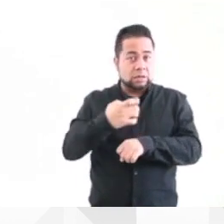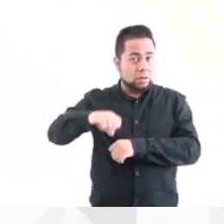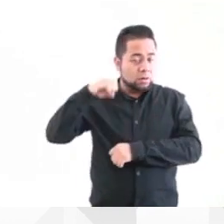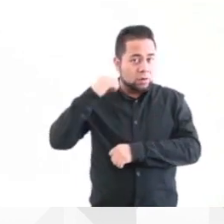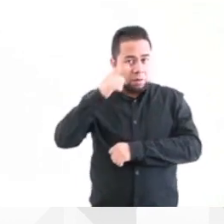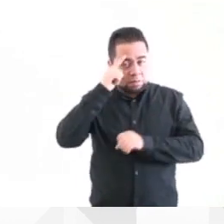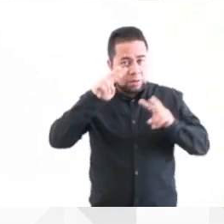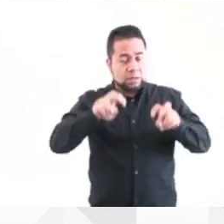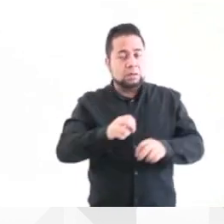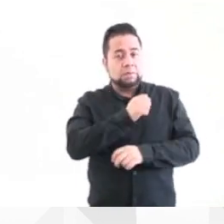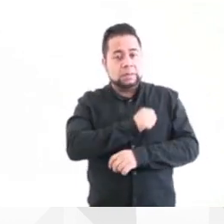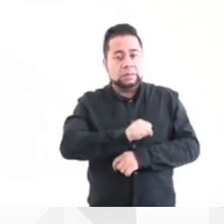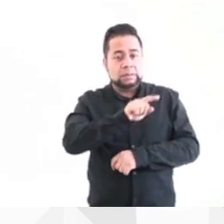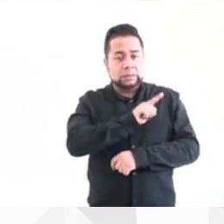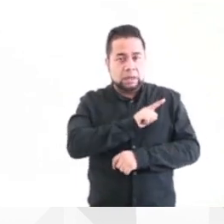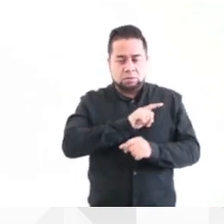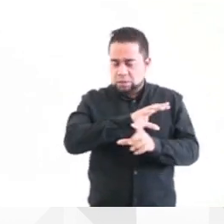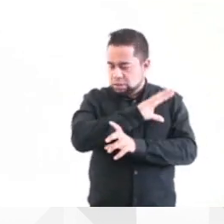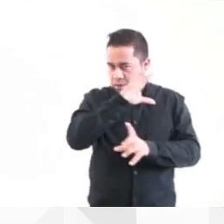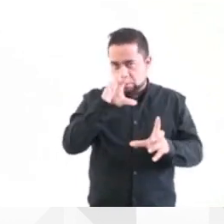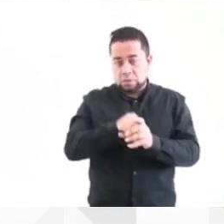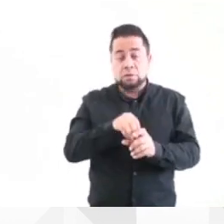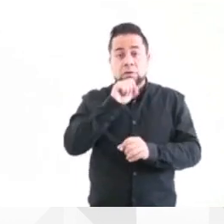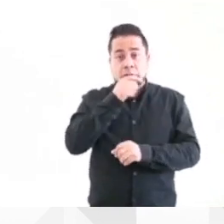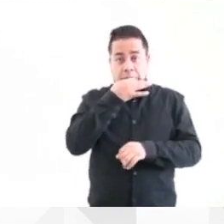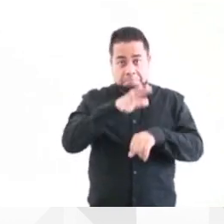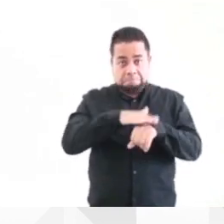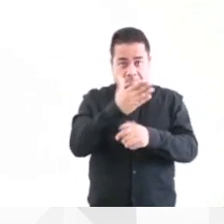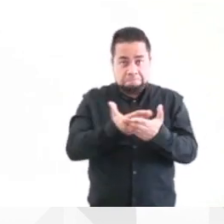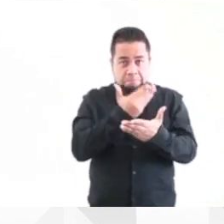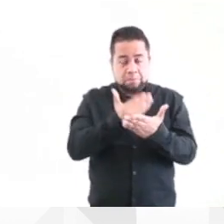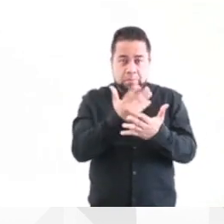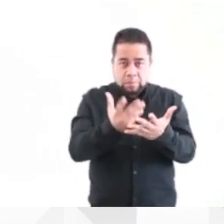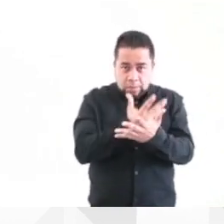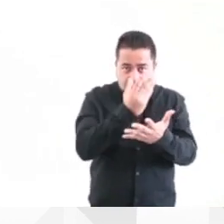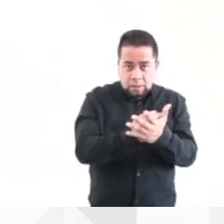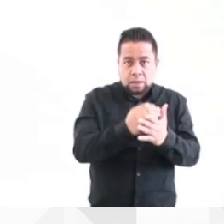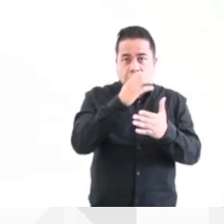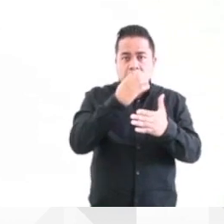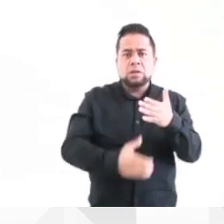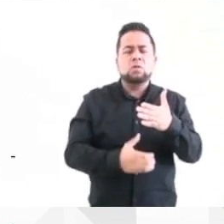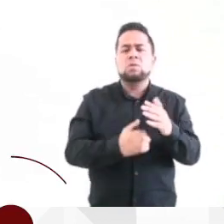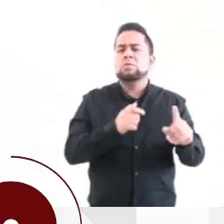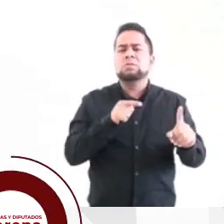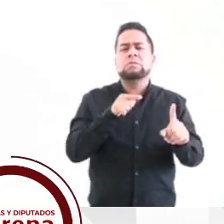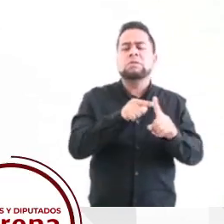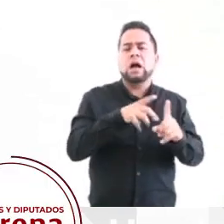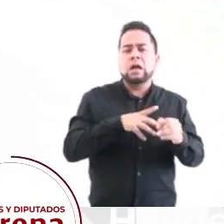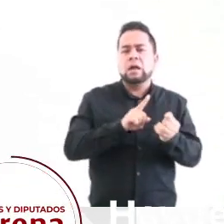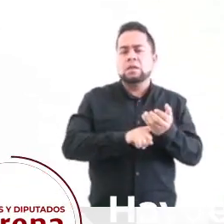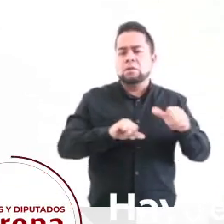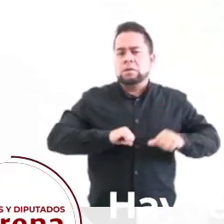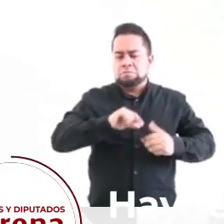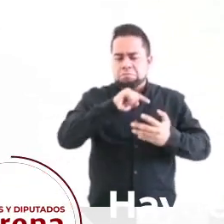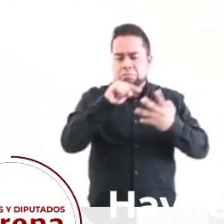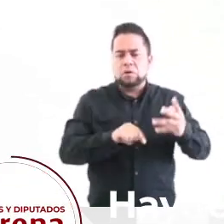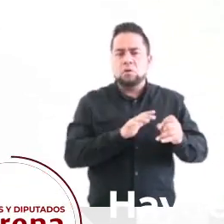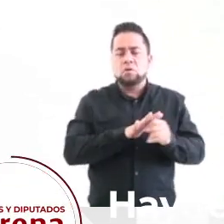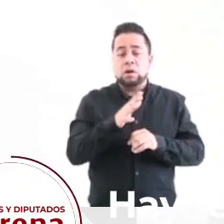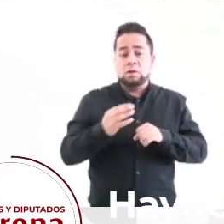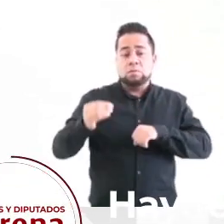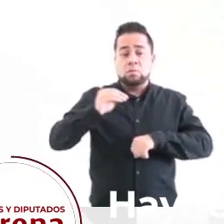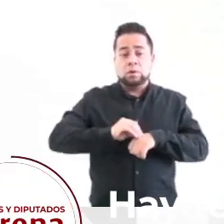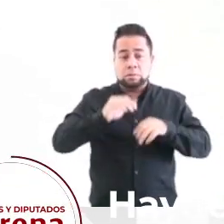en materia de salubridad general. Asimismo, se propone la adición de un capítulo específico sobre dichas acciones, dentro de las cuales